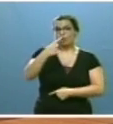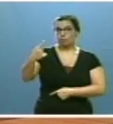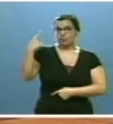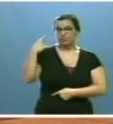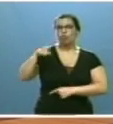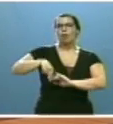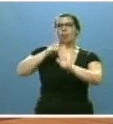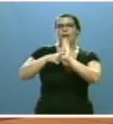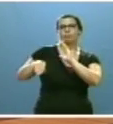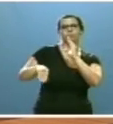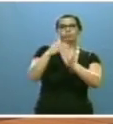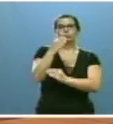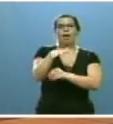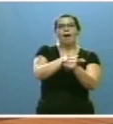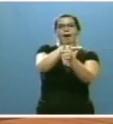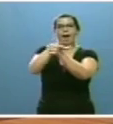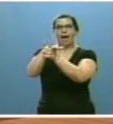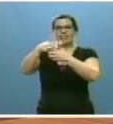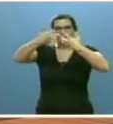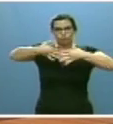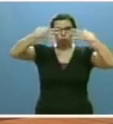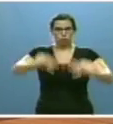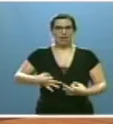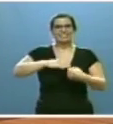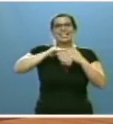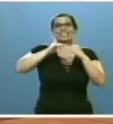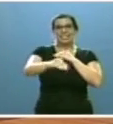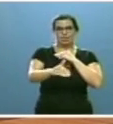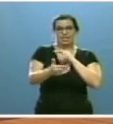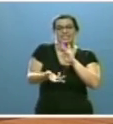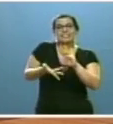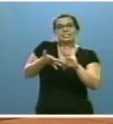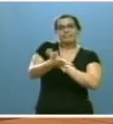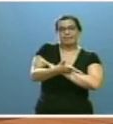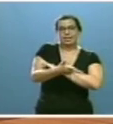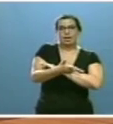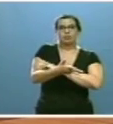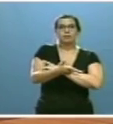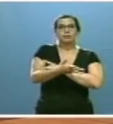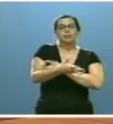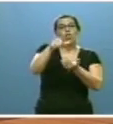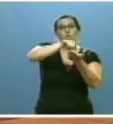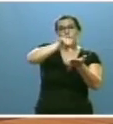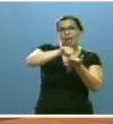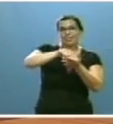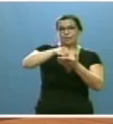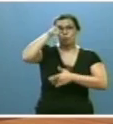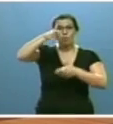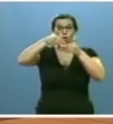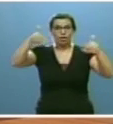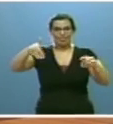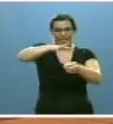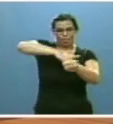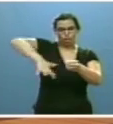la Ley sobre las Áreas Funcionales Estables, que son las constituidas por los grandes núcleos urbanos de la comunidad y sus